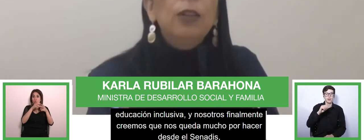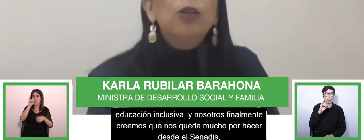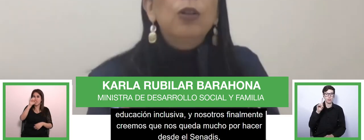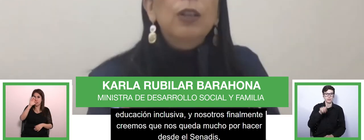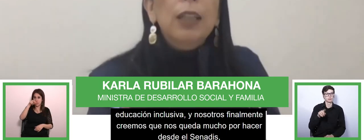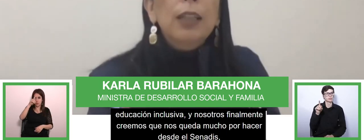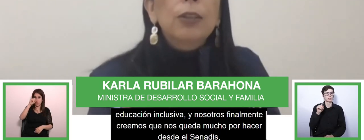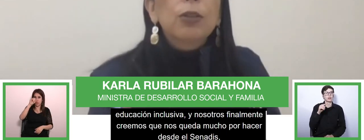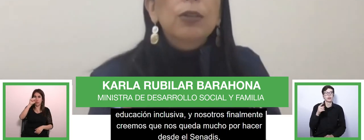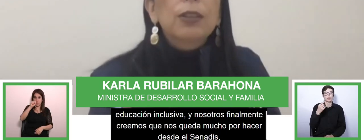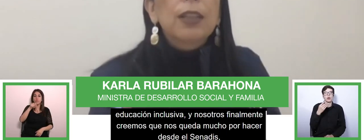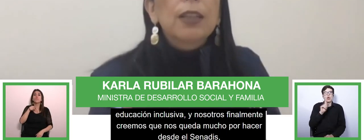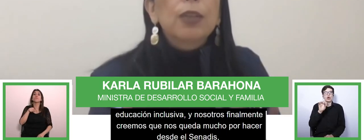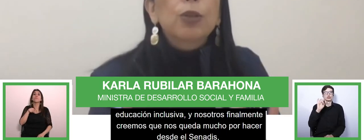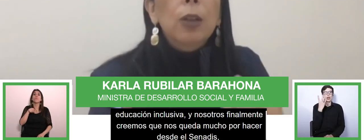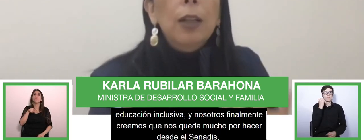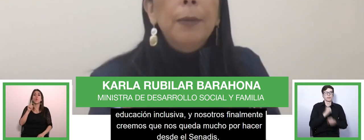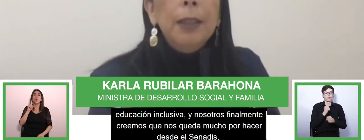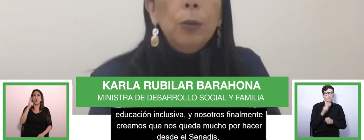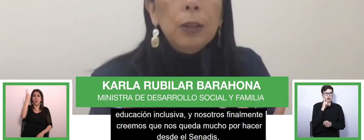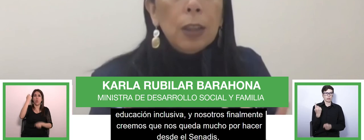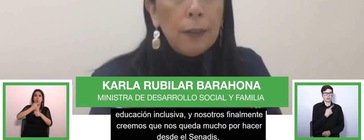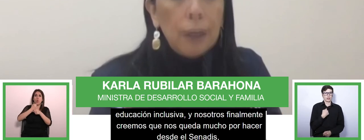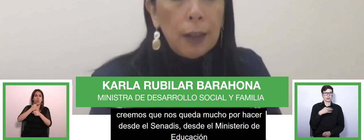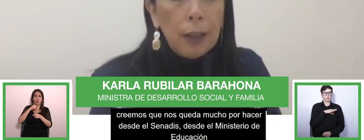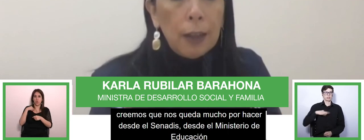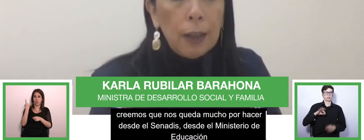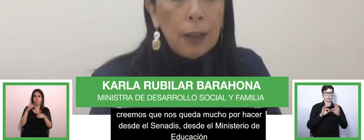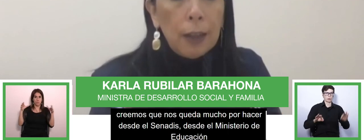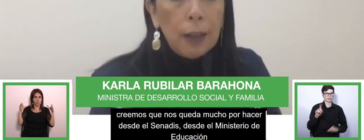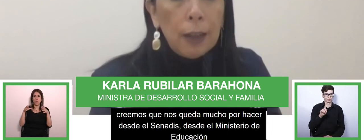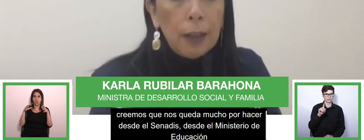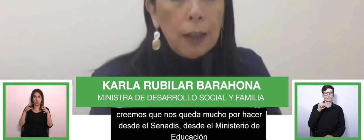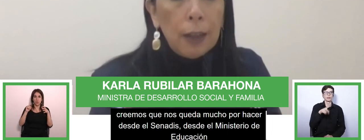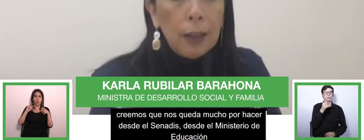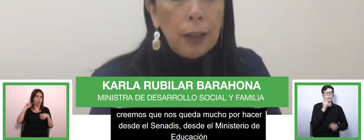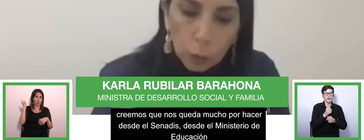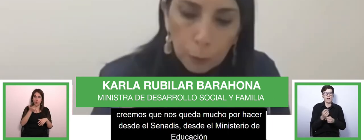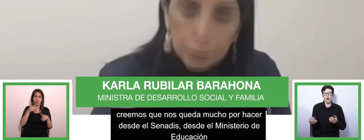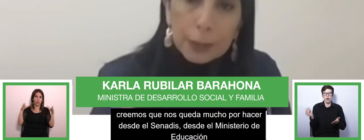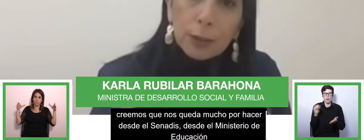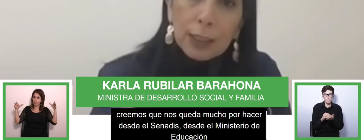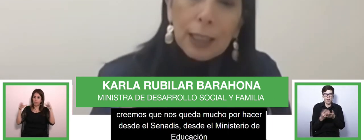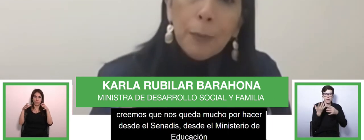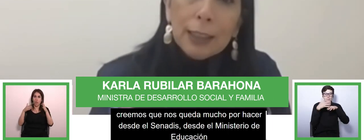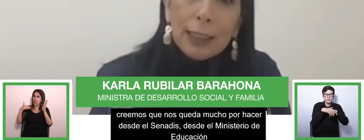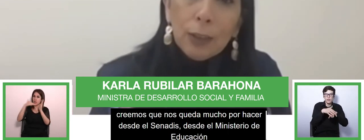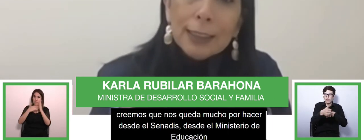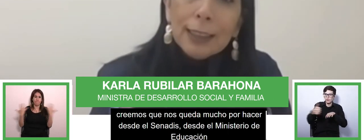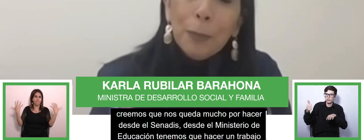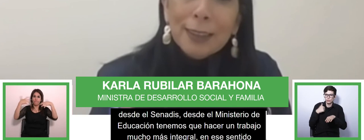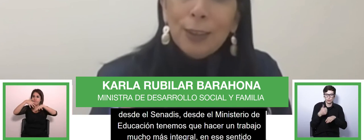desde el Ministerio de Educación creemos que este es un trabajo mucho más integral y en ese sentido nuestro compromiso que dejamos